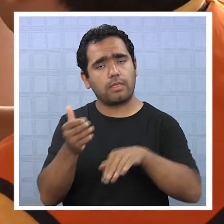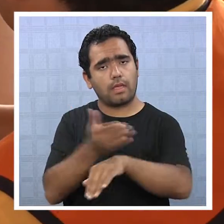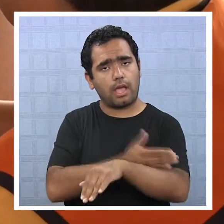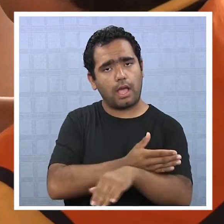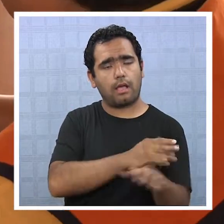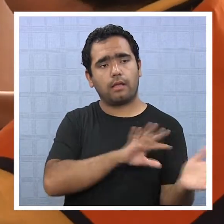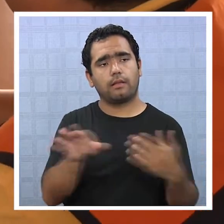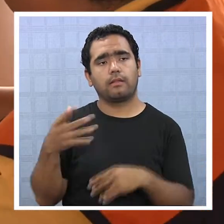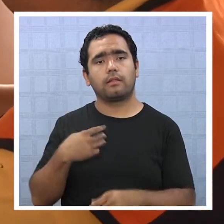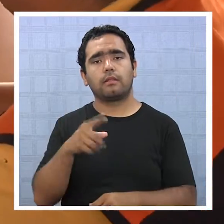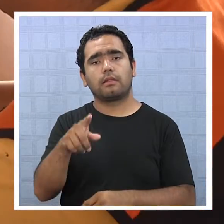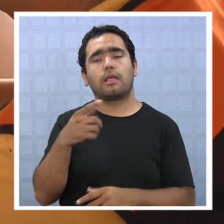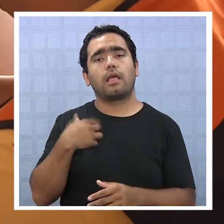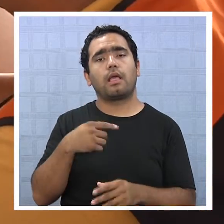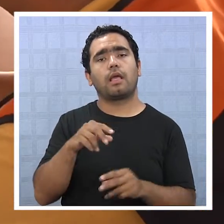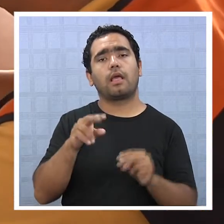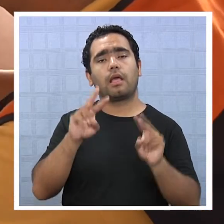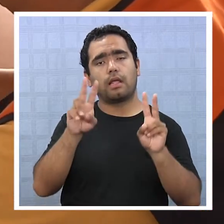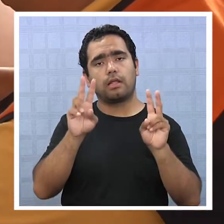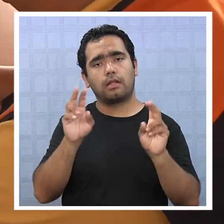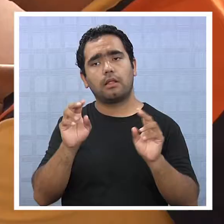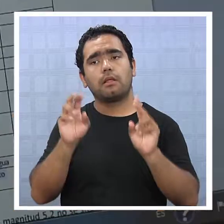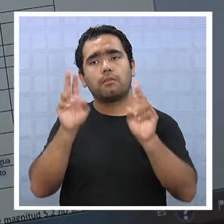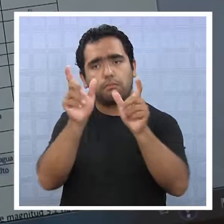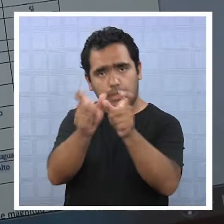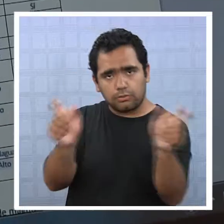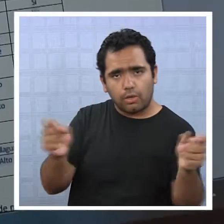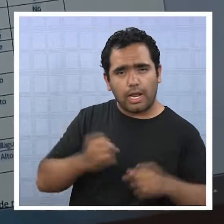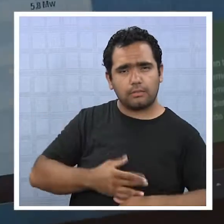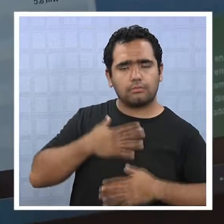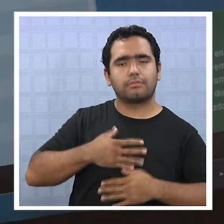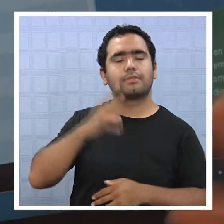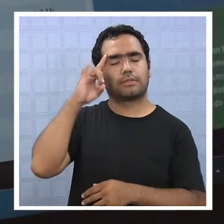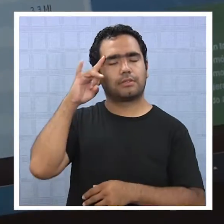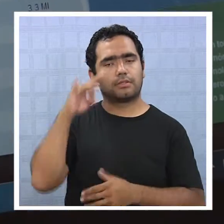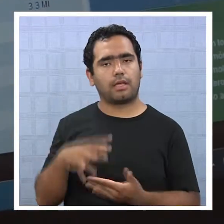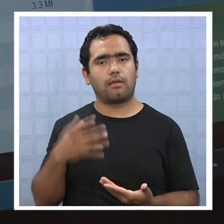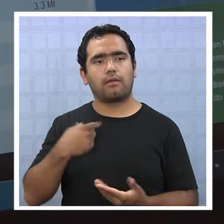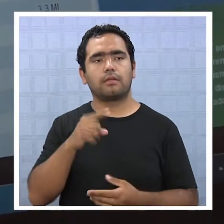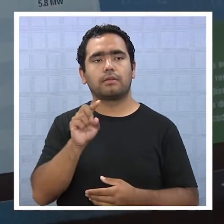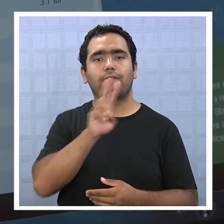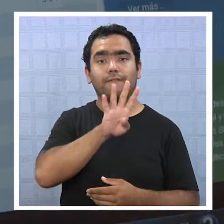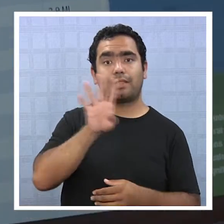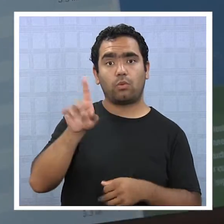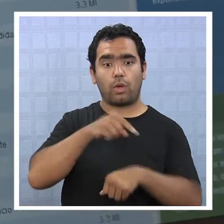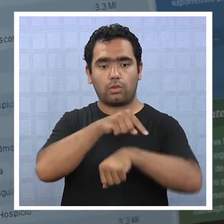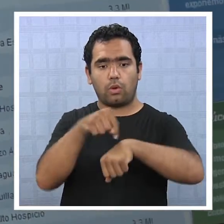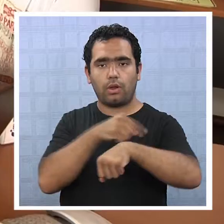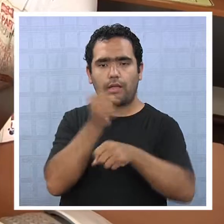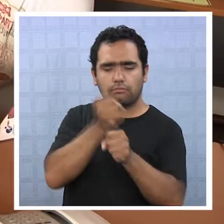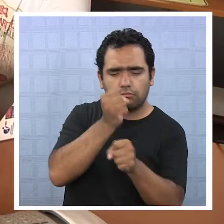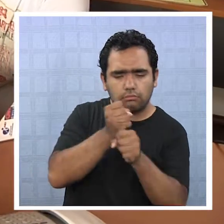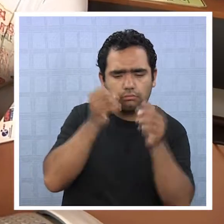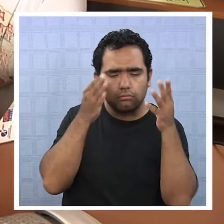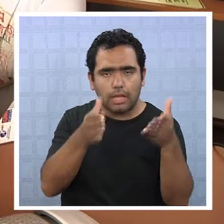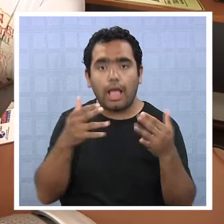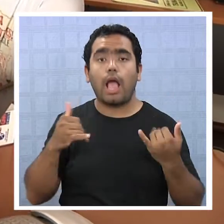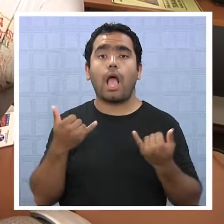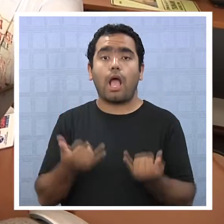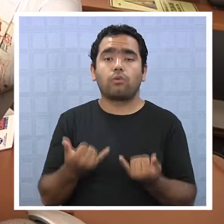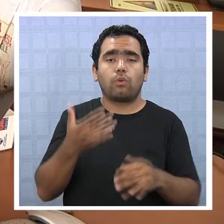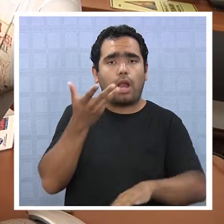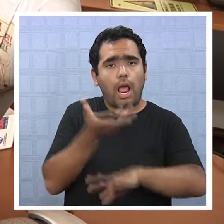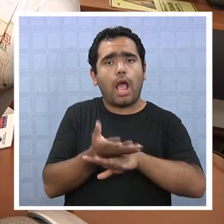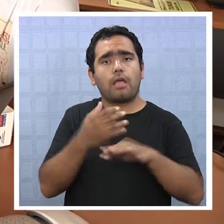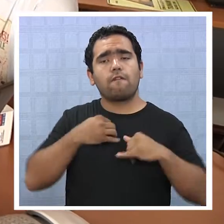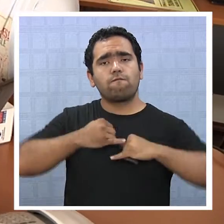El subrogante de la Oficina de Emergencia Regional sabe del sentimiento que ahonda en la comunidad, por lo que se trabaja las 24 horas del día, dijo, además indicando que